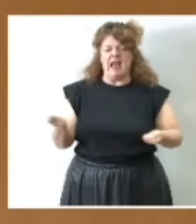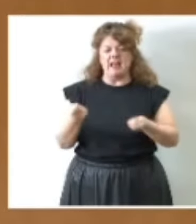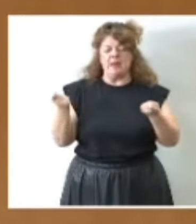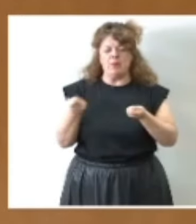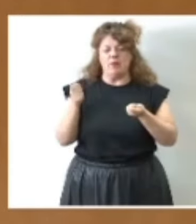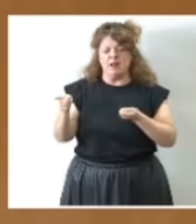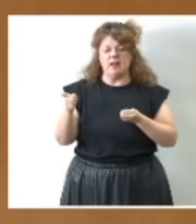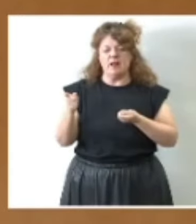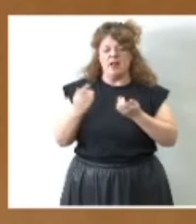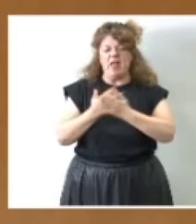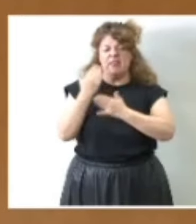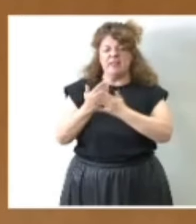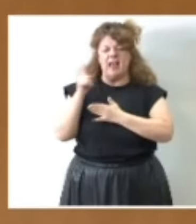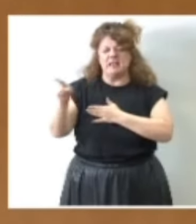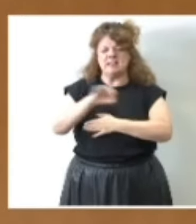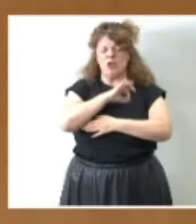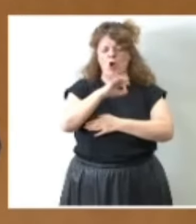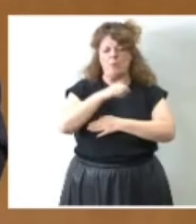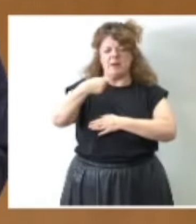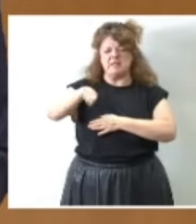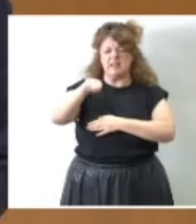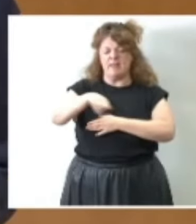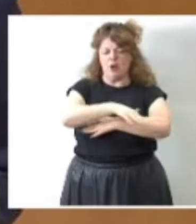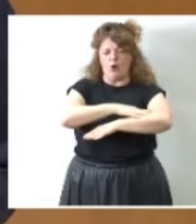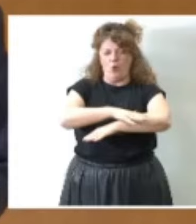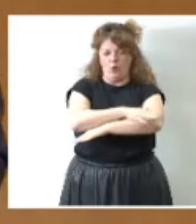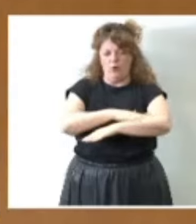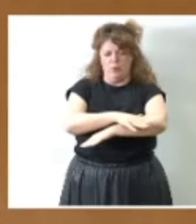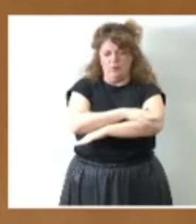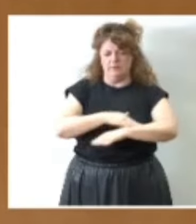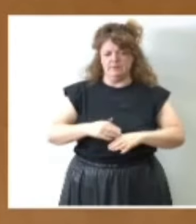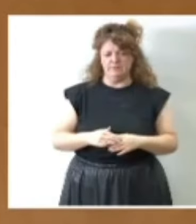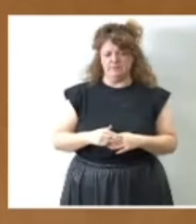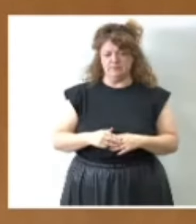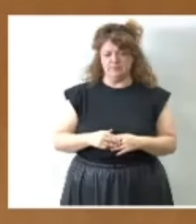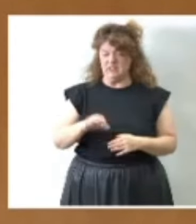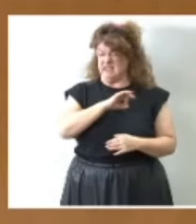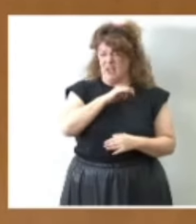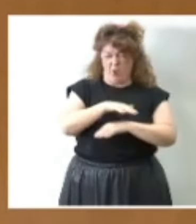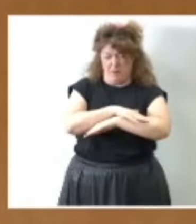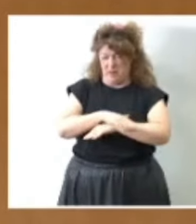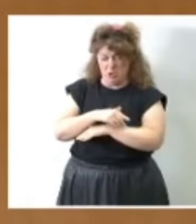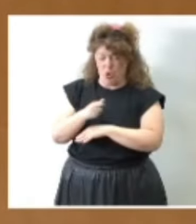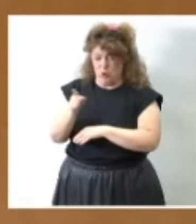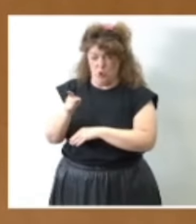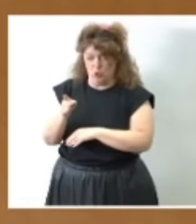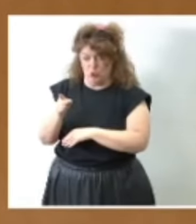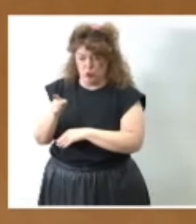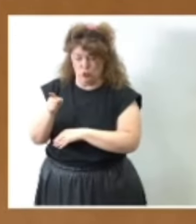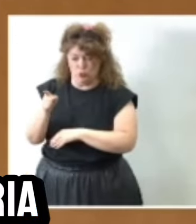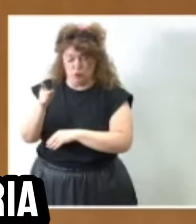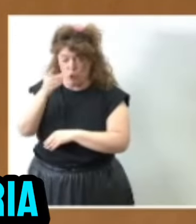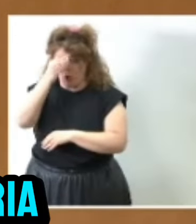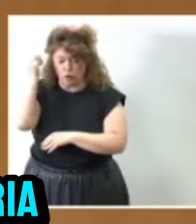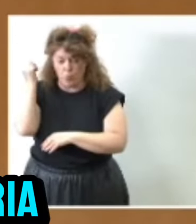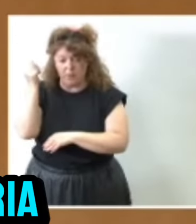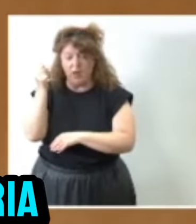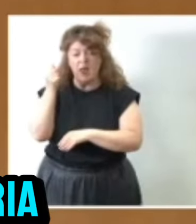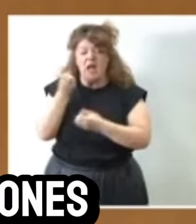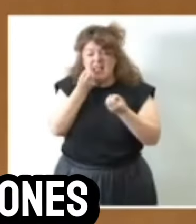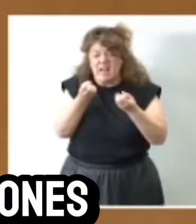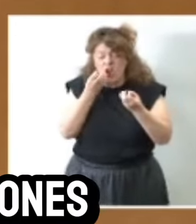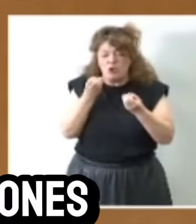días el señor Presidente del Gobierno? Y es que, claro, señor Ministro, no lo perdamos de vista. Los datos de ejecución